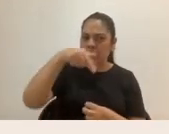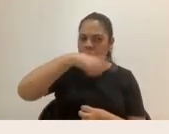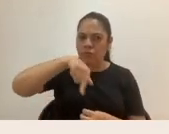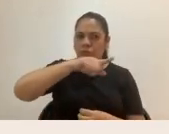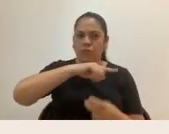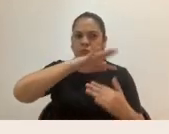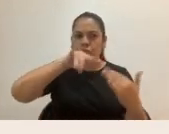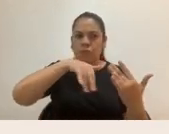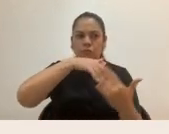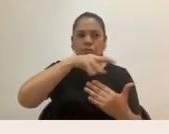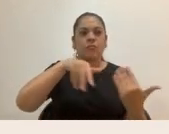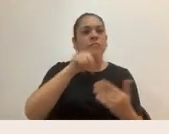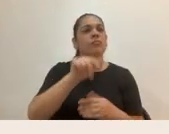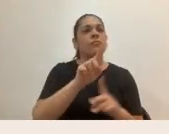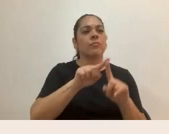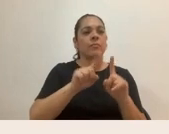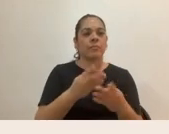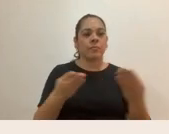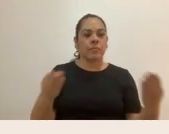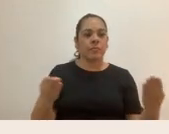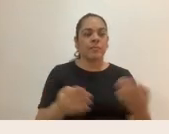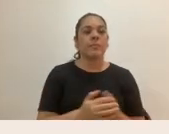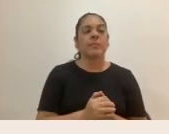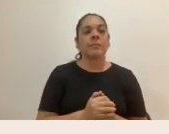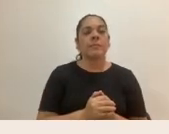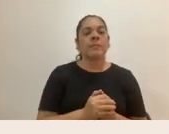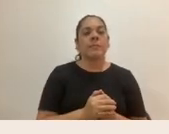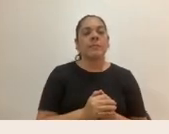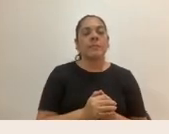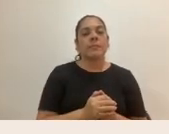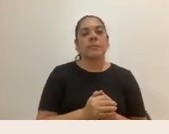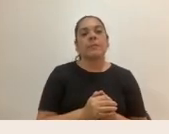de estos elementos. ¿Qué tanto